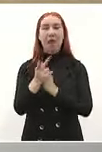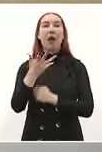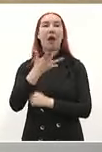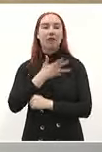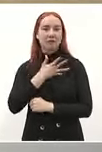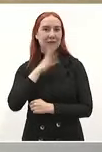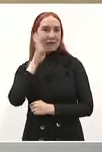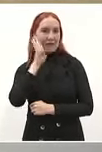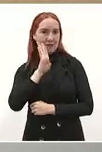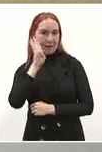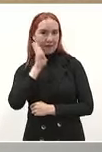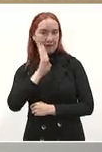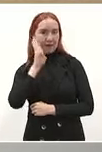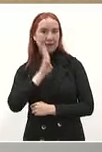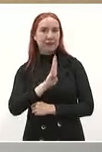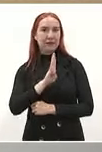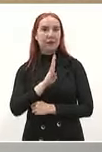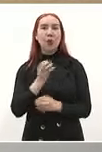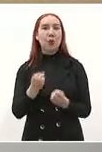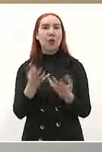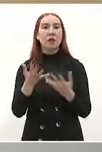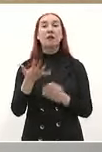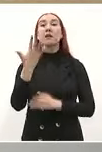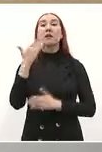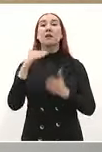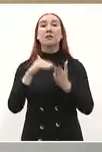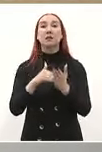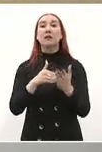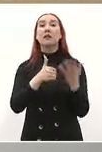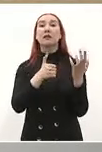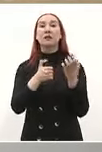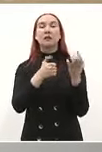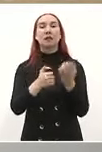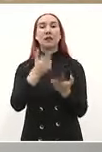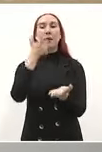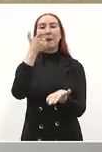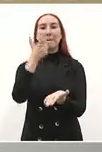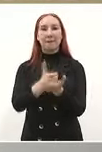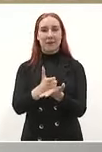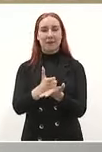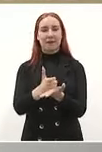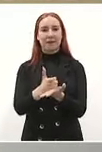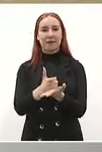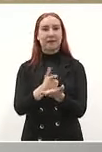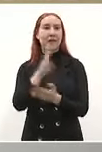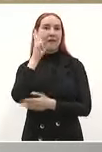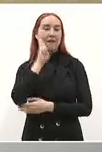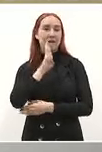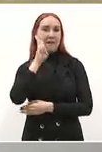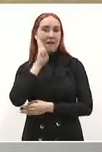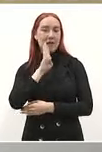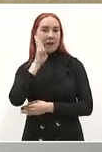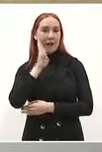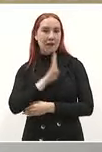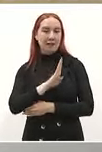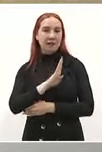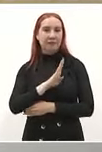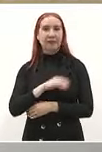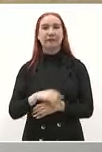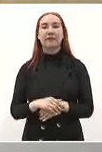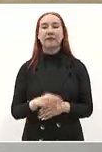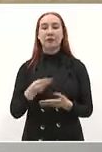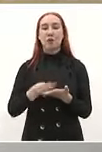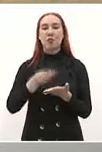que reciben 5 mil 600 pesos de beca bimestrales todos